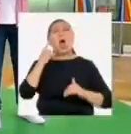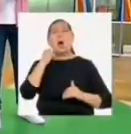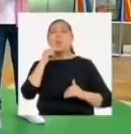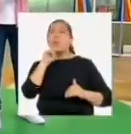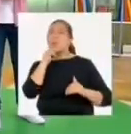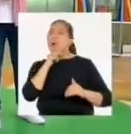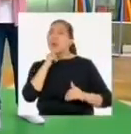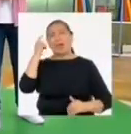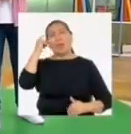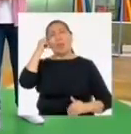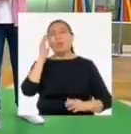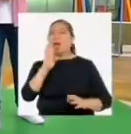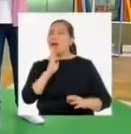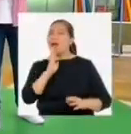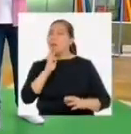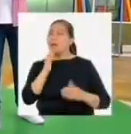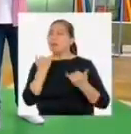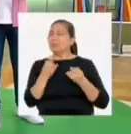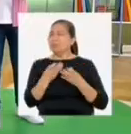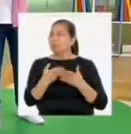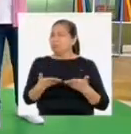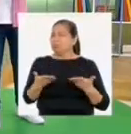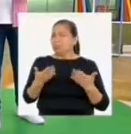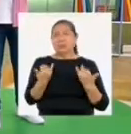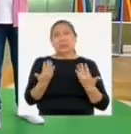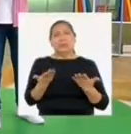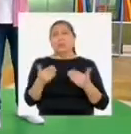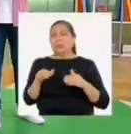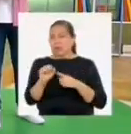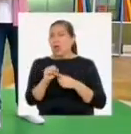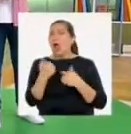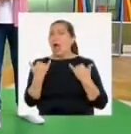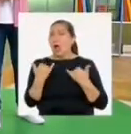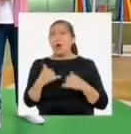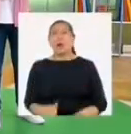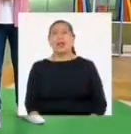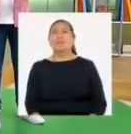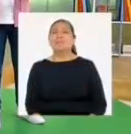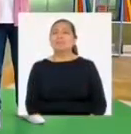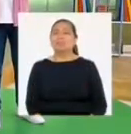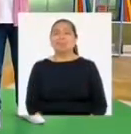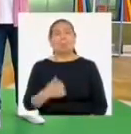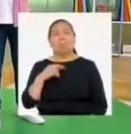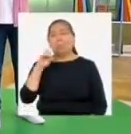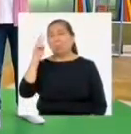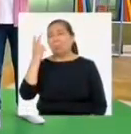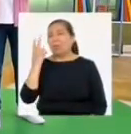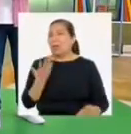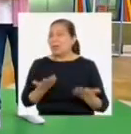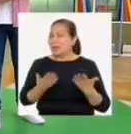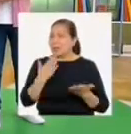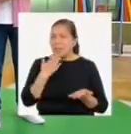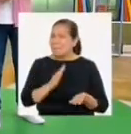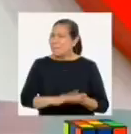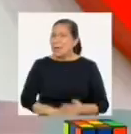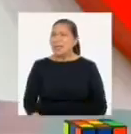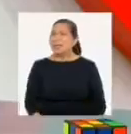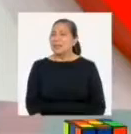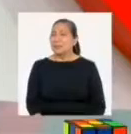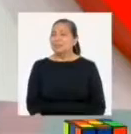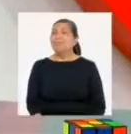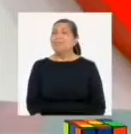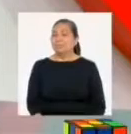entre hombres y mujeres, y que ésta se encuentra tan normalizada en nuestra sociedad, que a veces ni nos damos cuenta de que algo está mal.